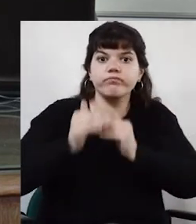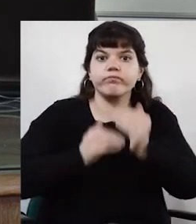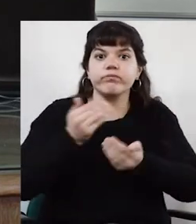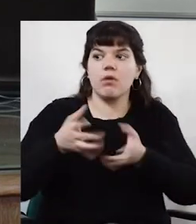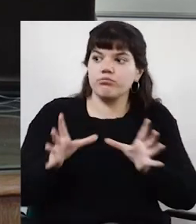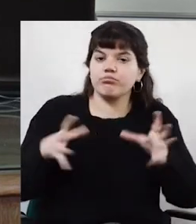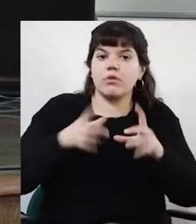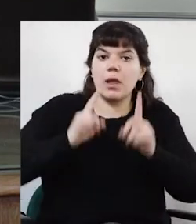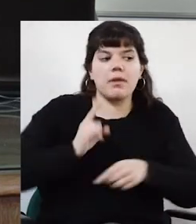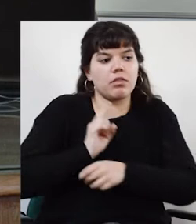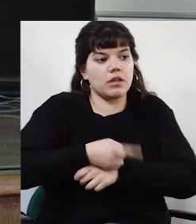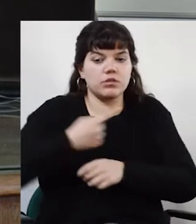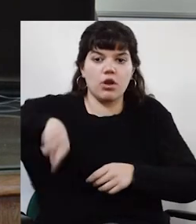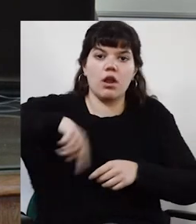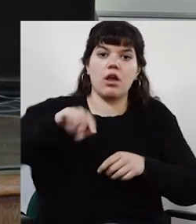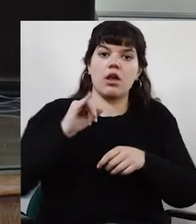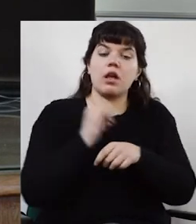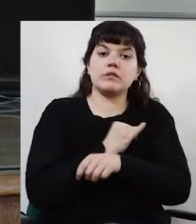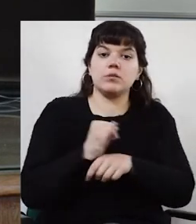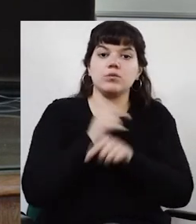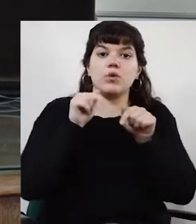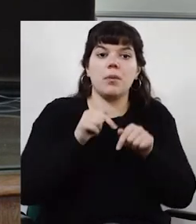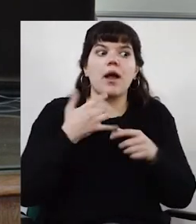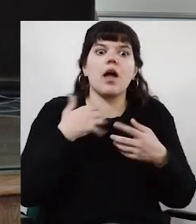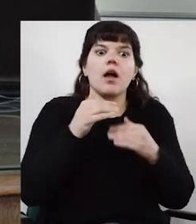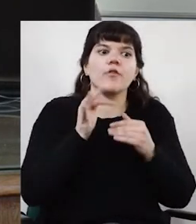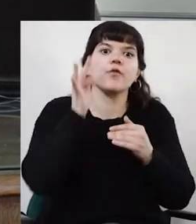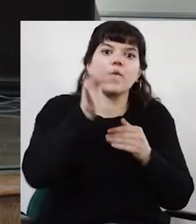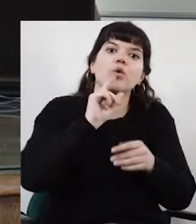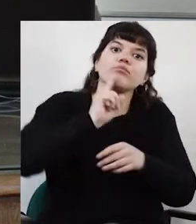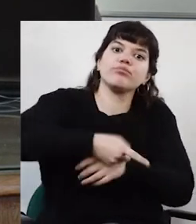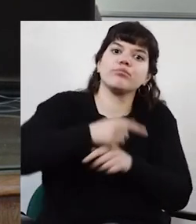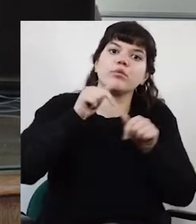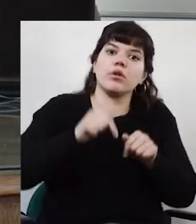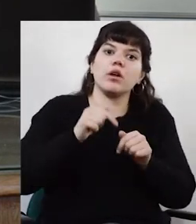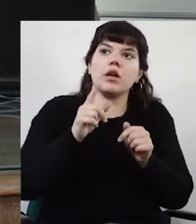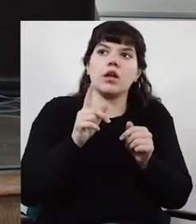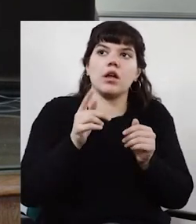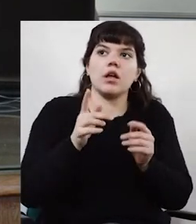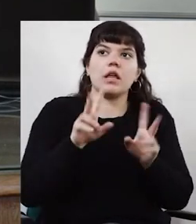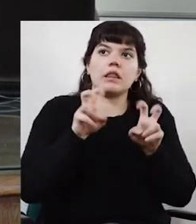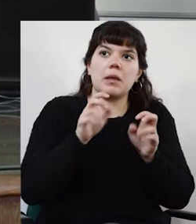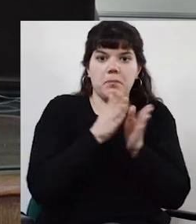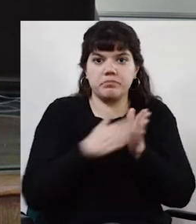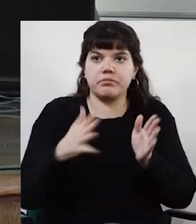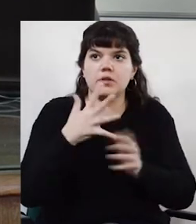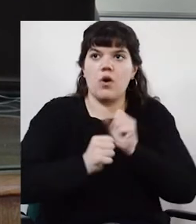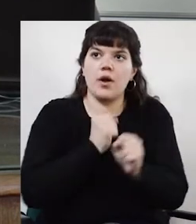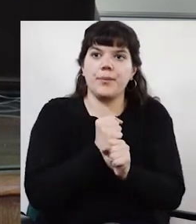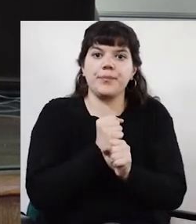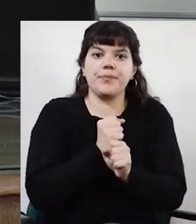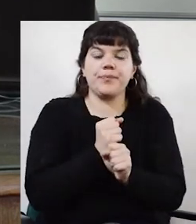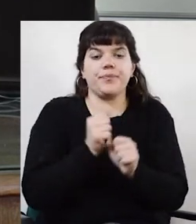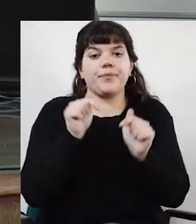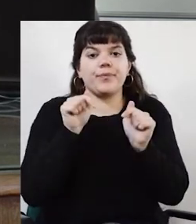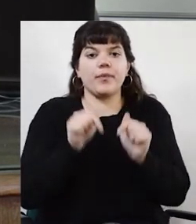decisiones que el ISEF va a ir tomando para definir el rumbo a mediano y largo plazo. O que